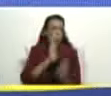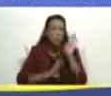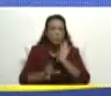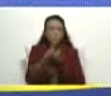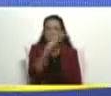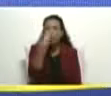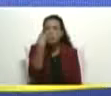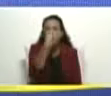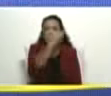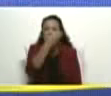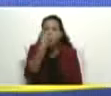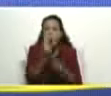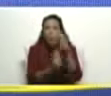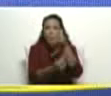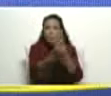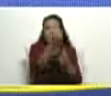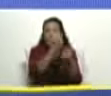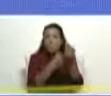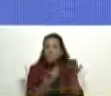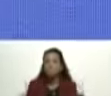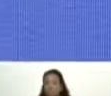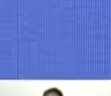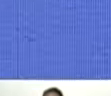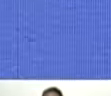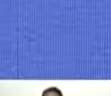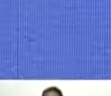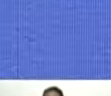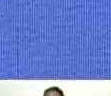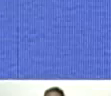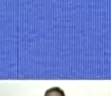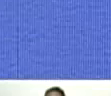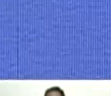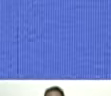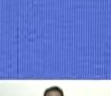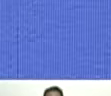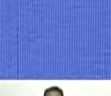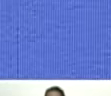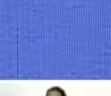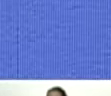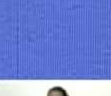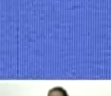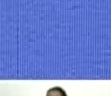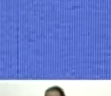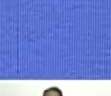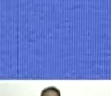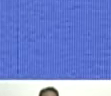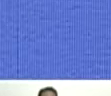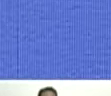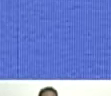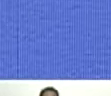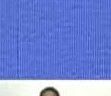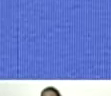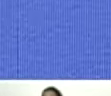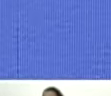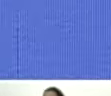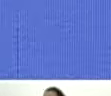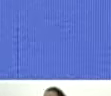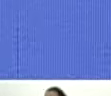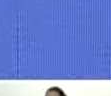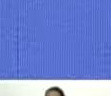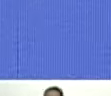criminal, la negligencia criminal, la